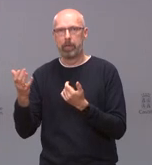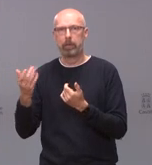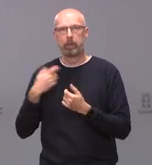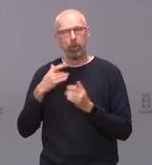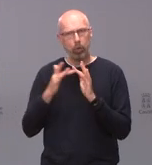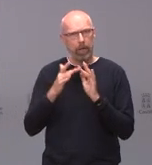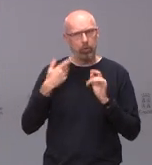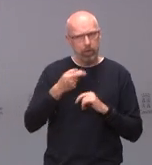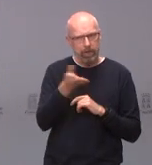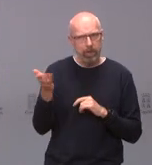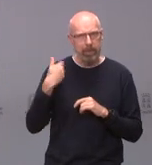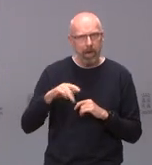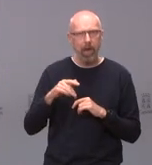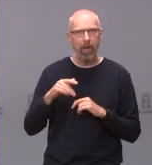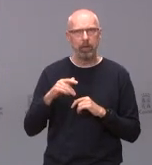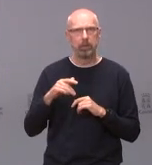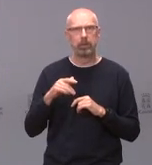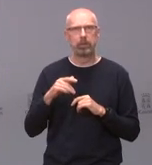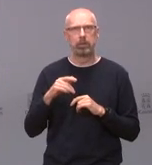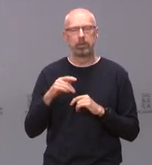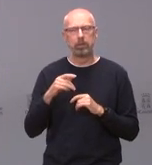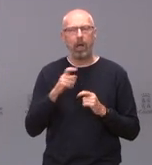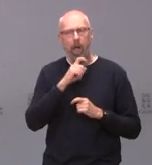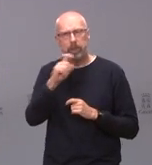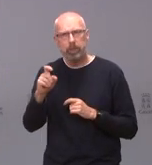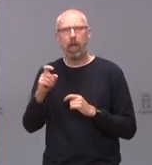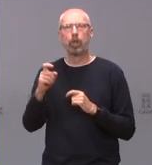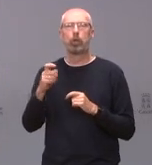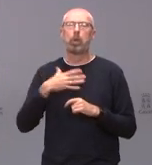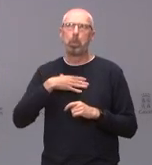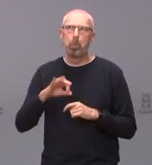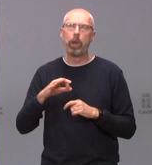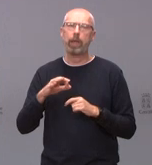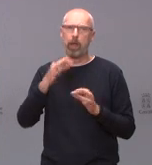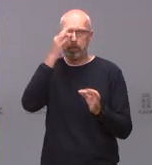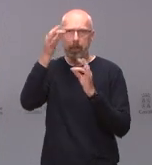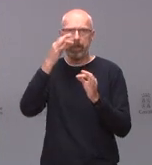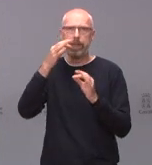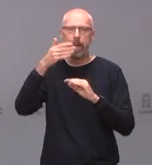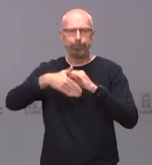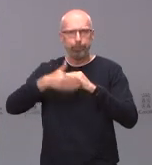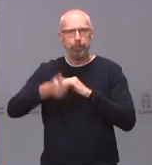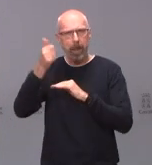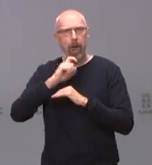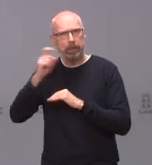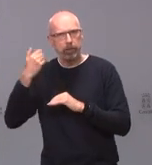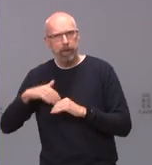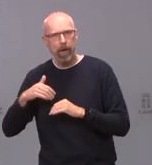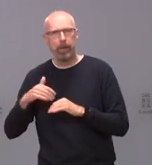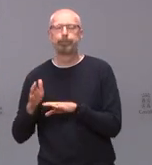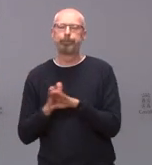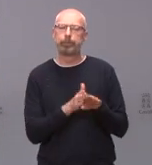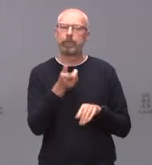ustedes se puesto en contacto con ellos y les han comunicado la posible toma de esas medidas y luego al consejero de Fomento